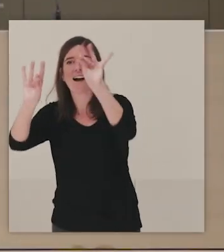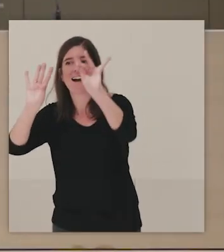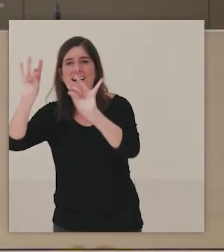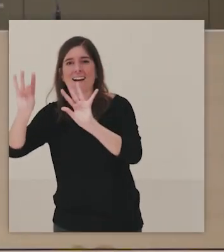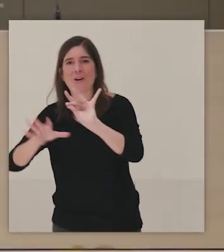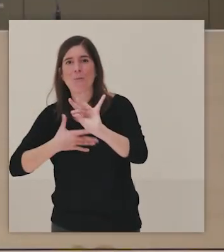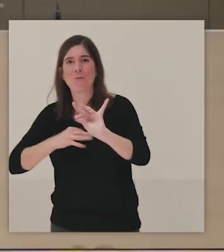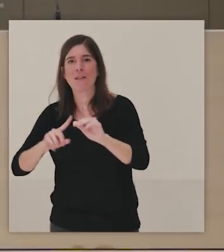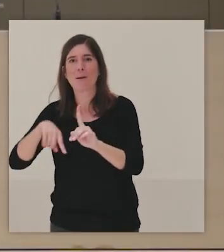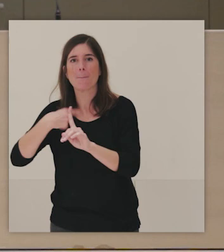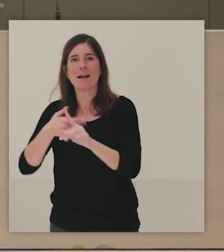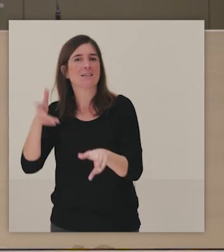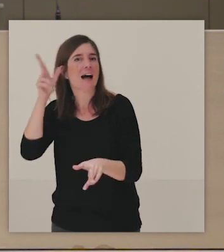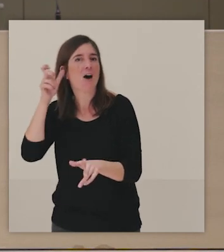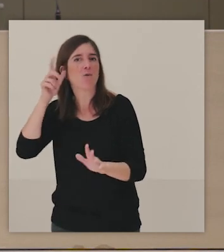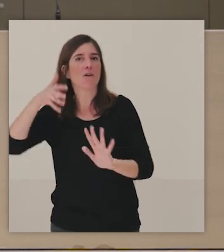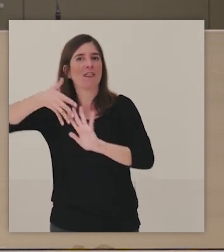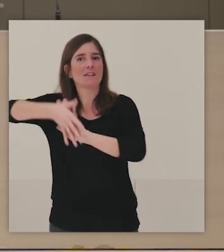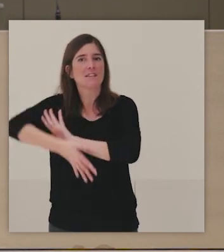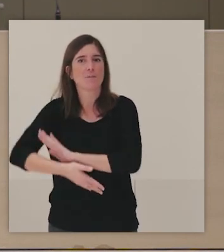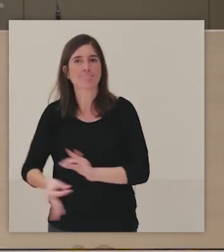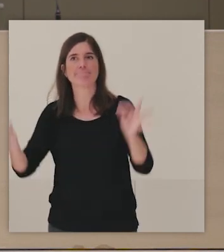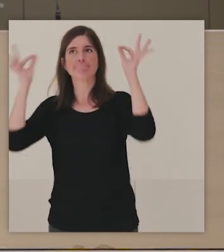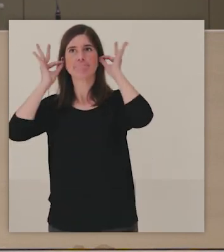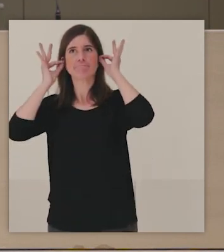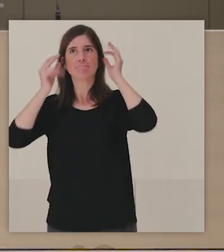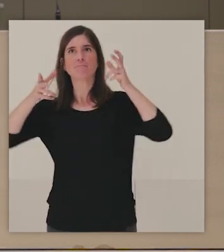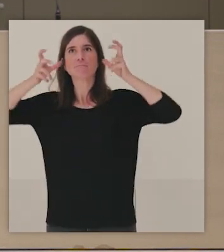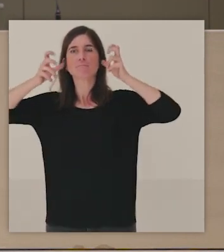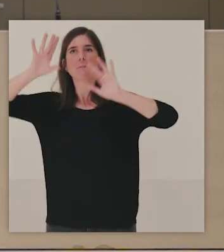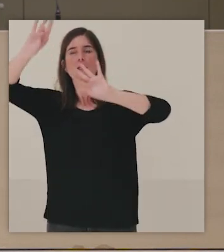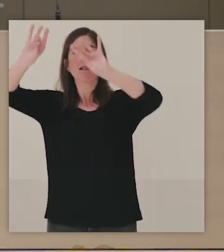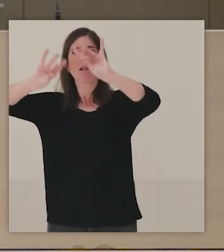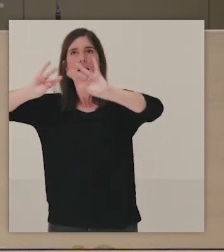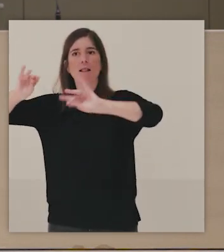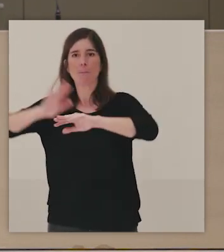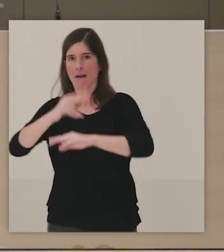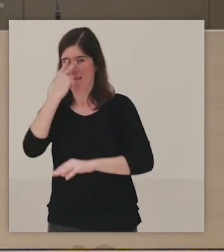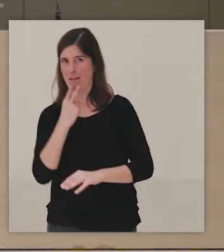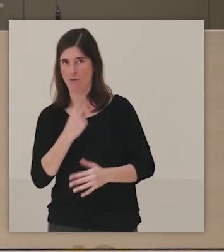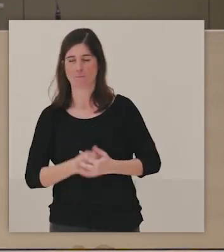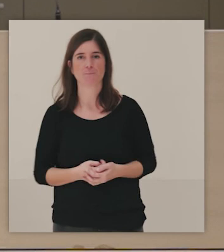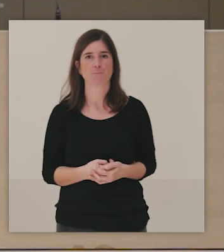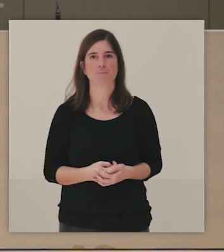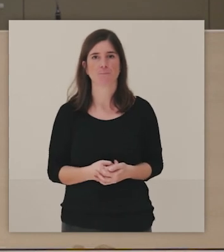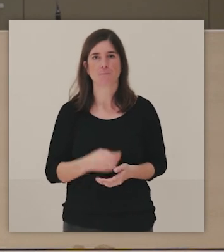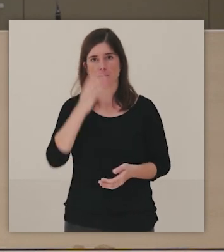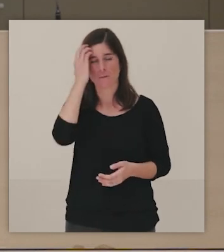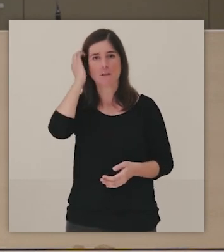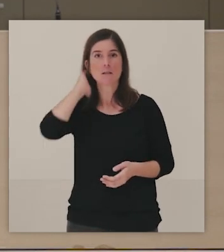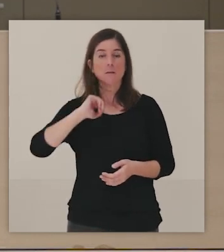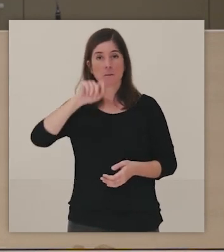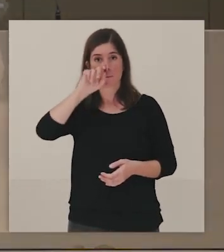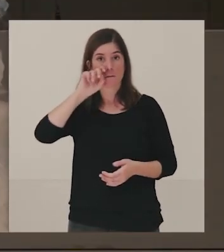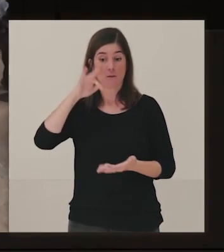audiodescripciones. Con motivo de la apertura del museo, planteamos una